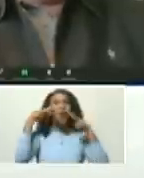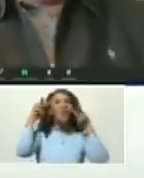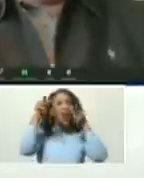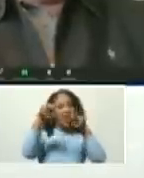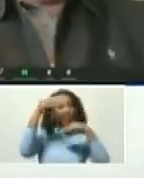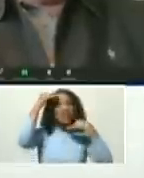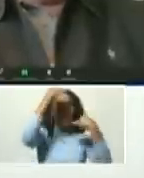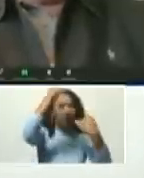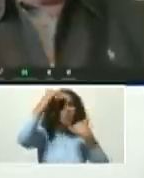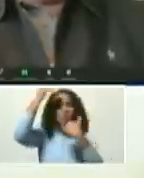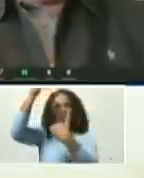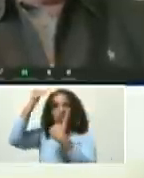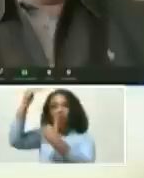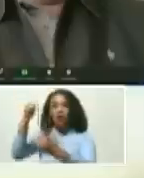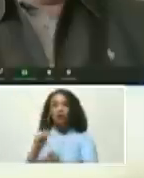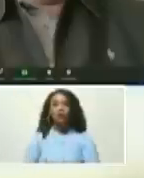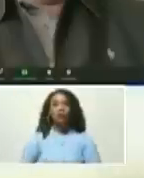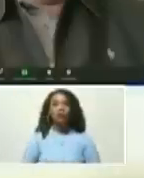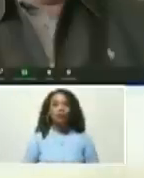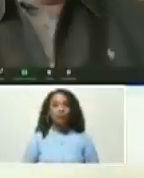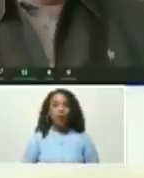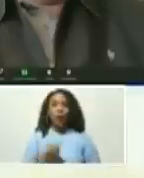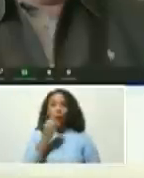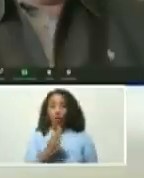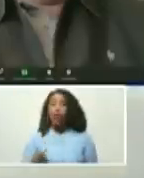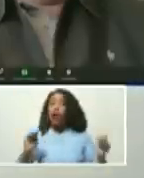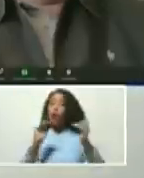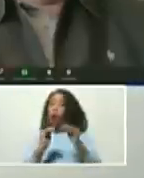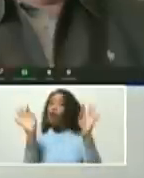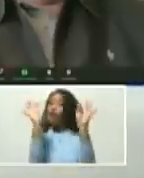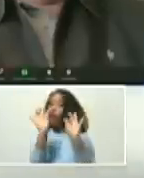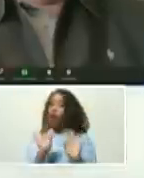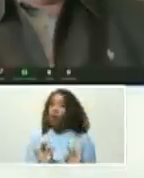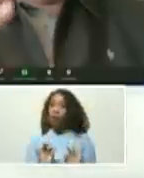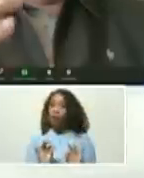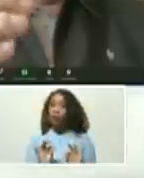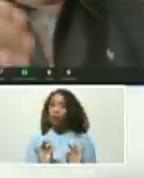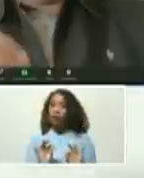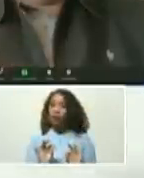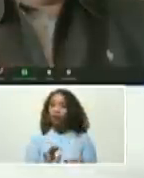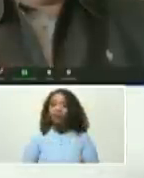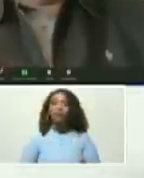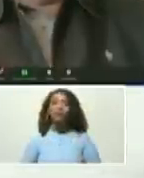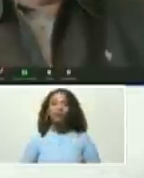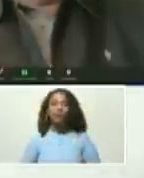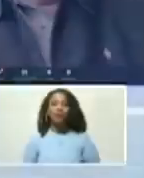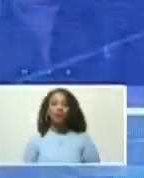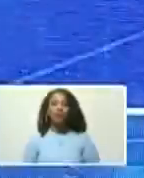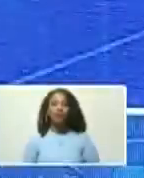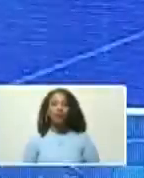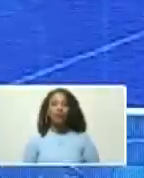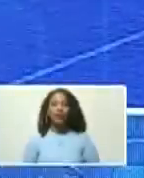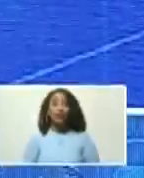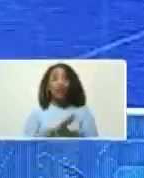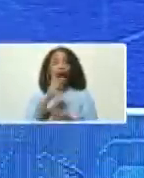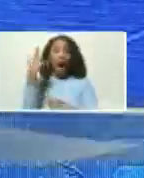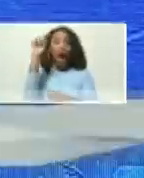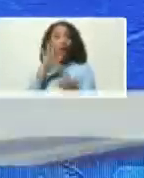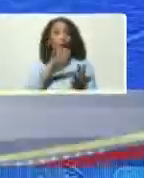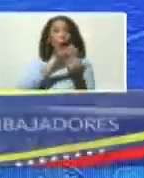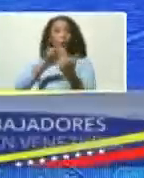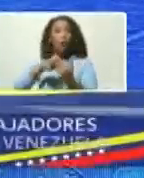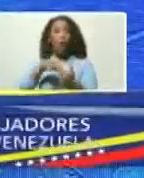saludarte. Bueno, igualmente se encuentran conectados en